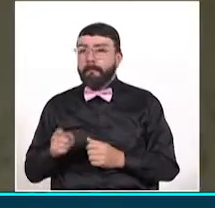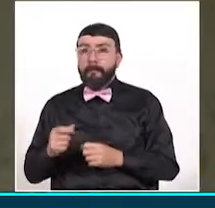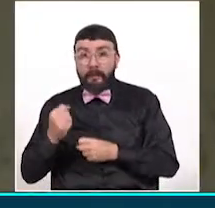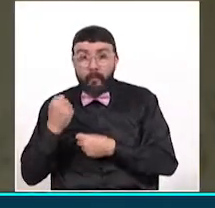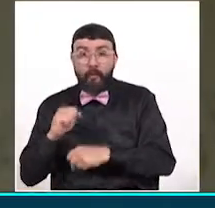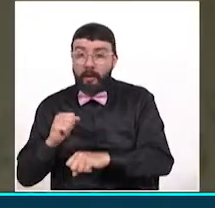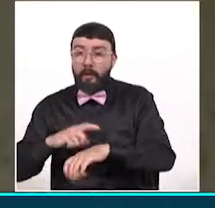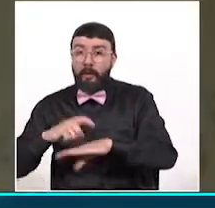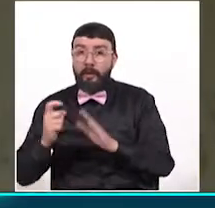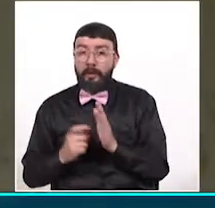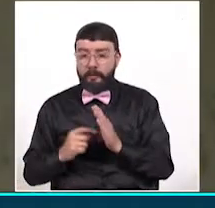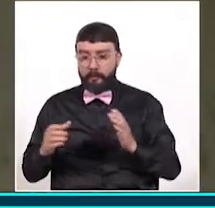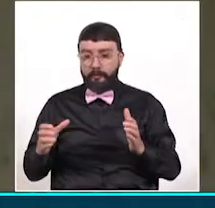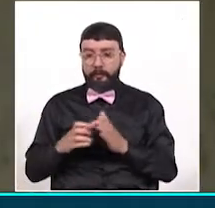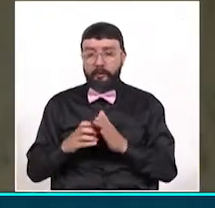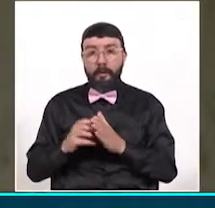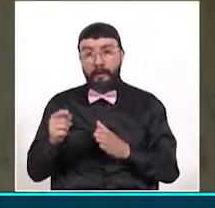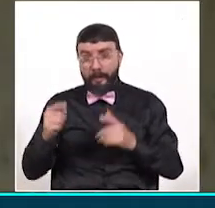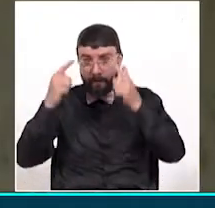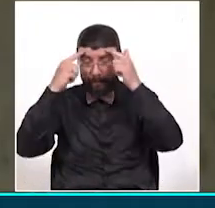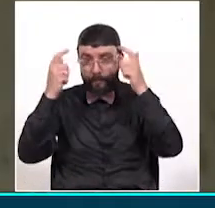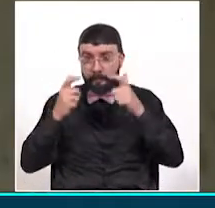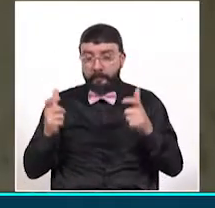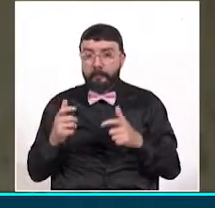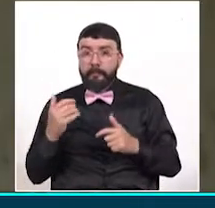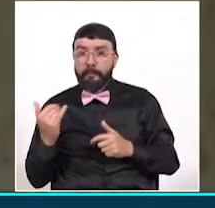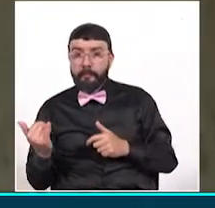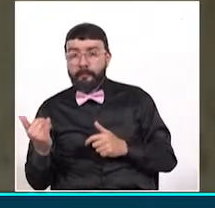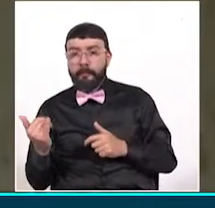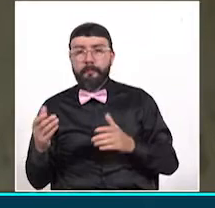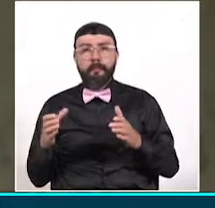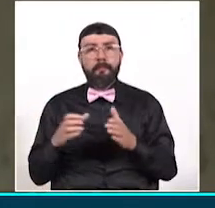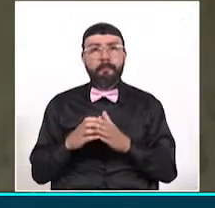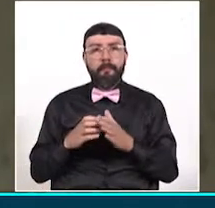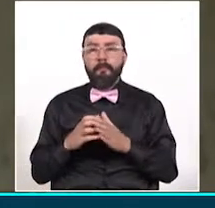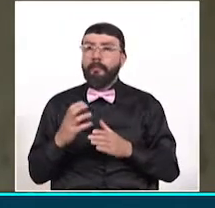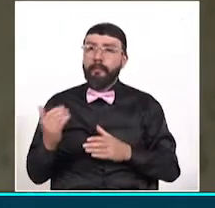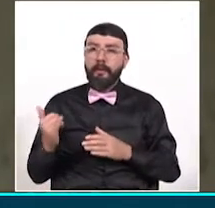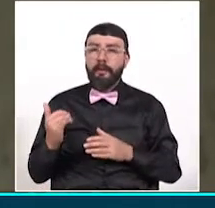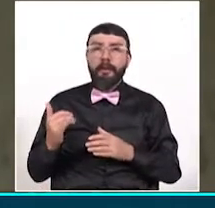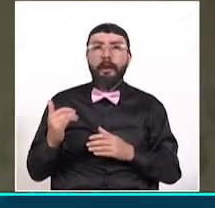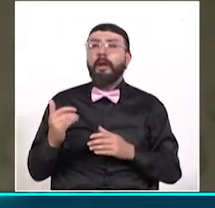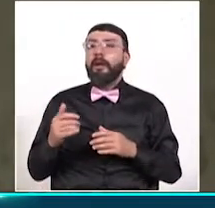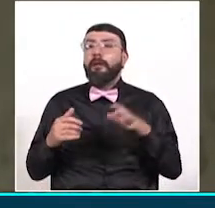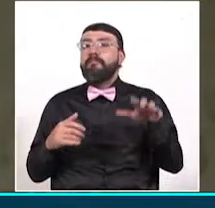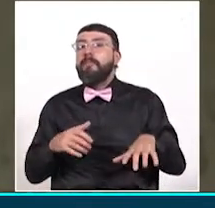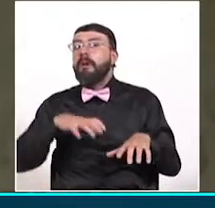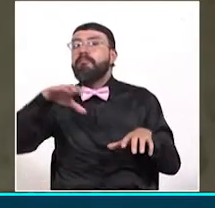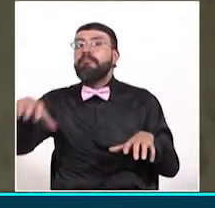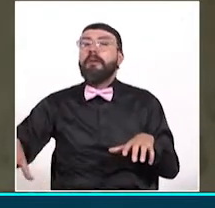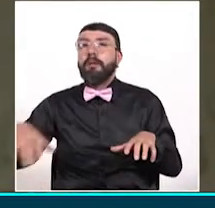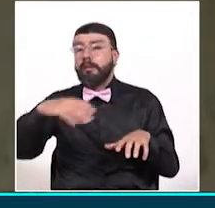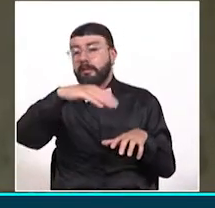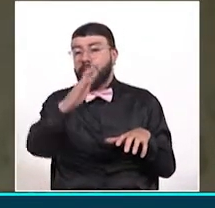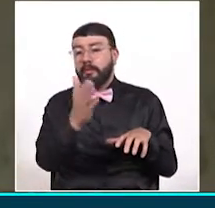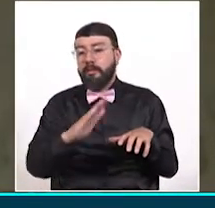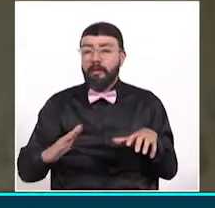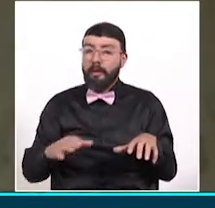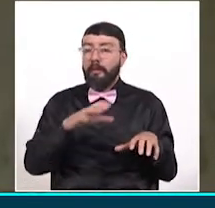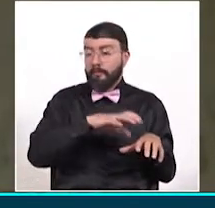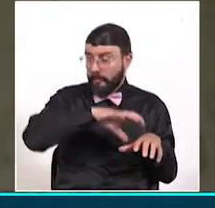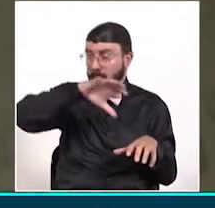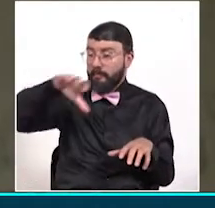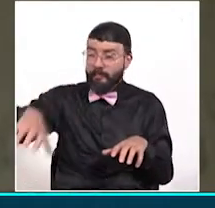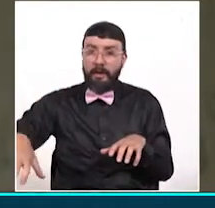pública para que todos los habitantes de este corredor, de esta zona limítrofe, así se sientan y